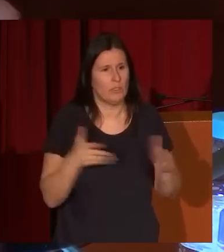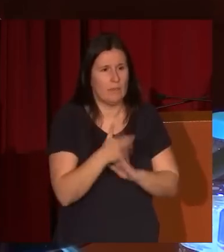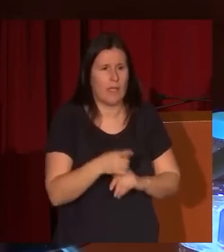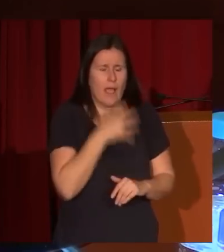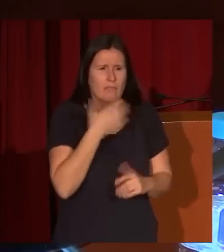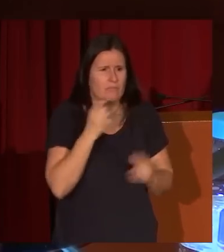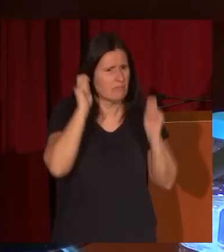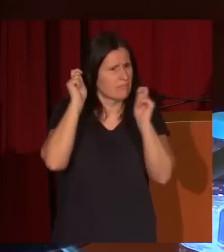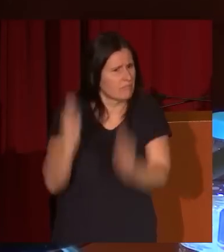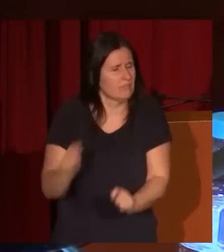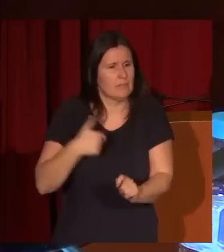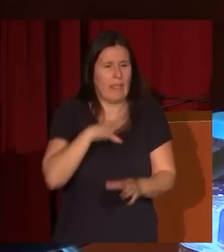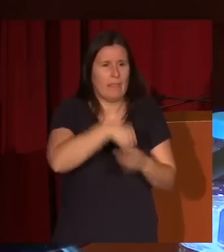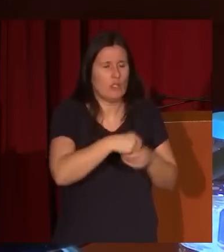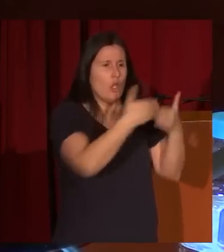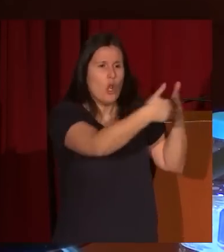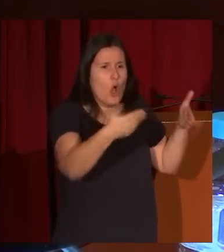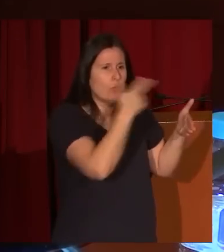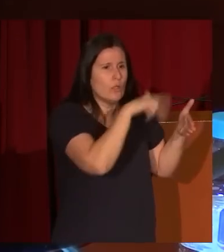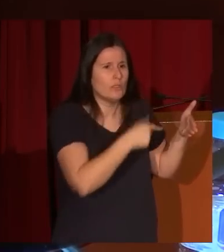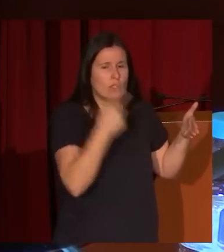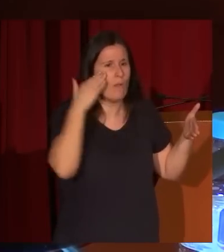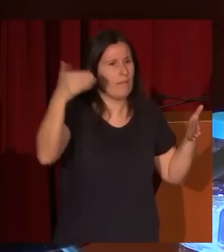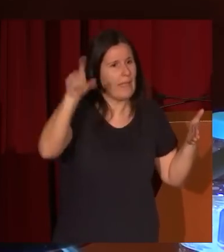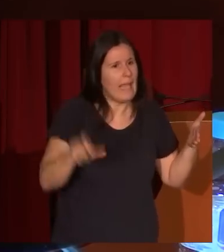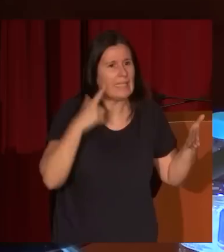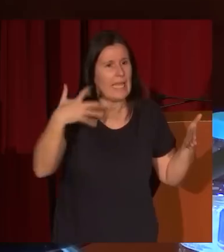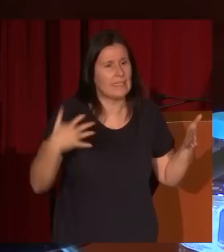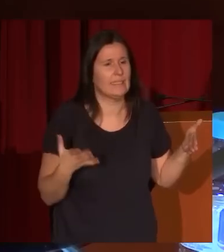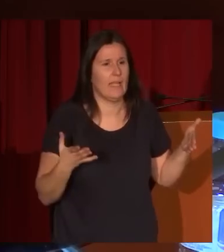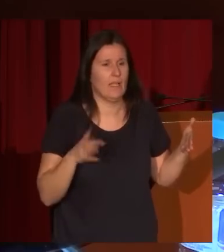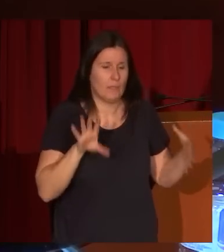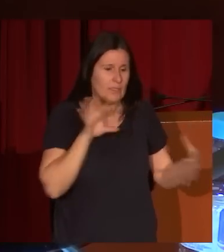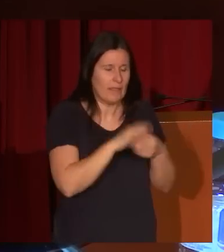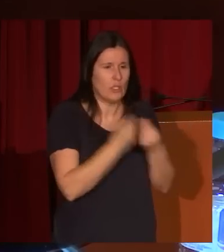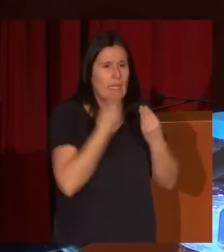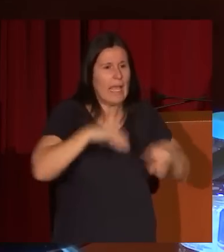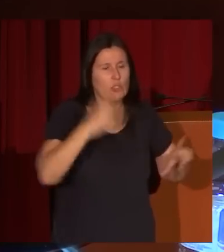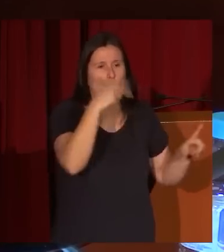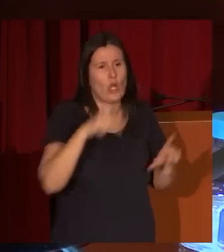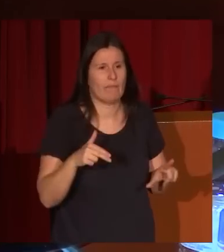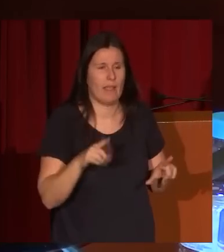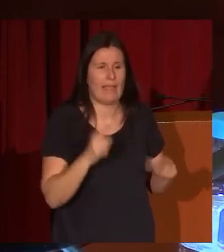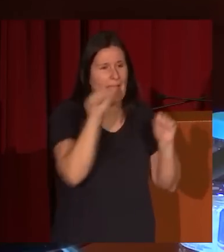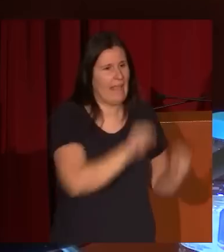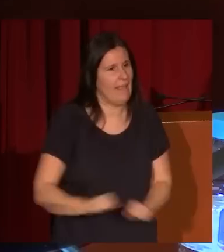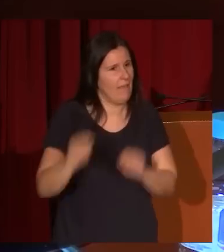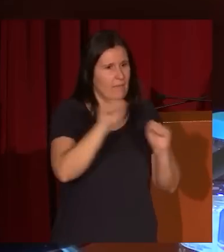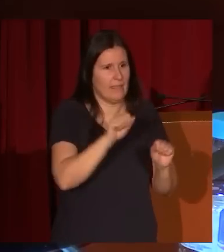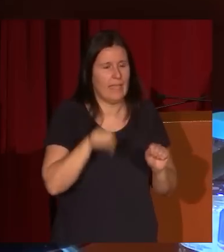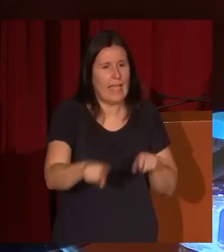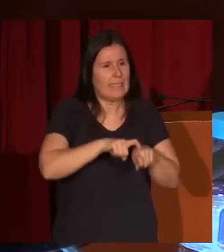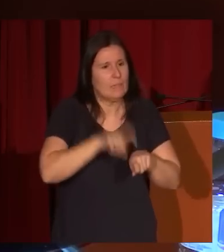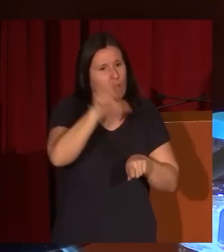consagración en el mundo de los museos a la figura de ese artista por parte de esta rama de la historiografía que defiende este